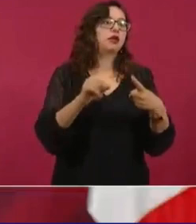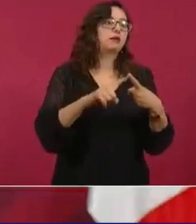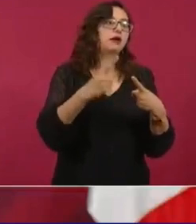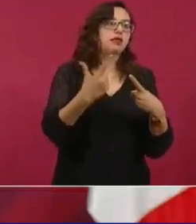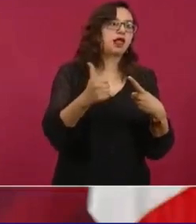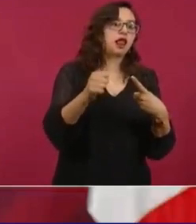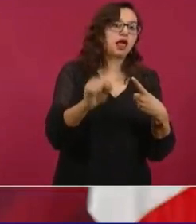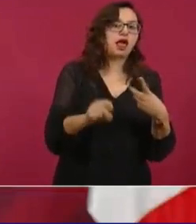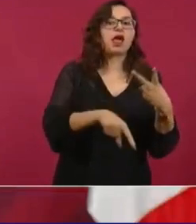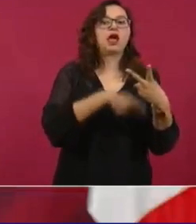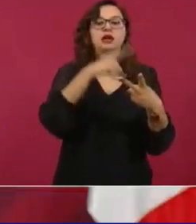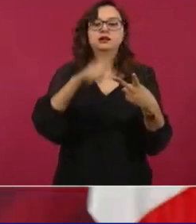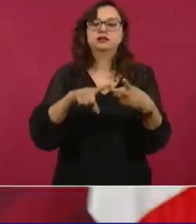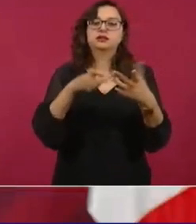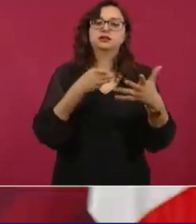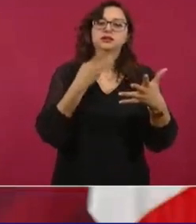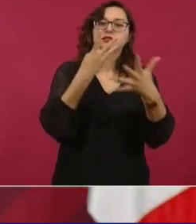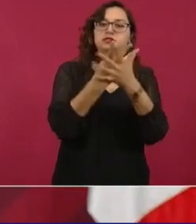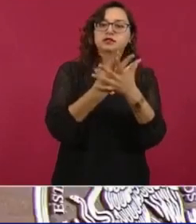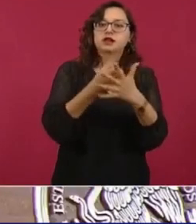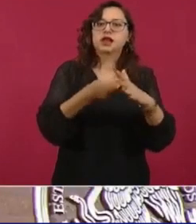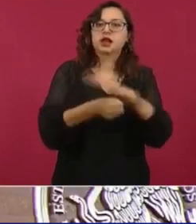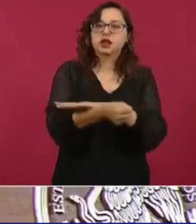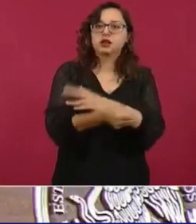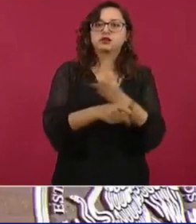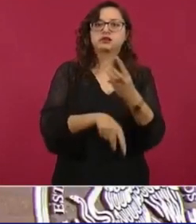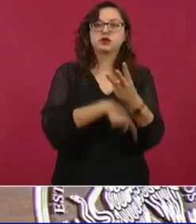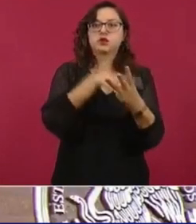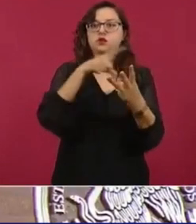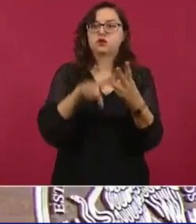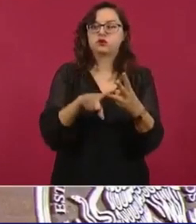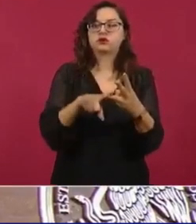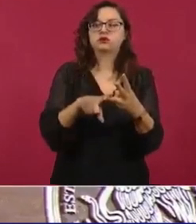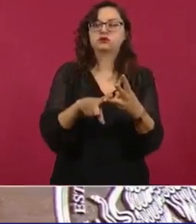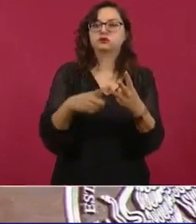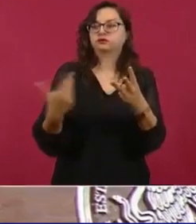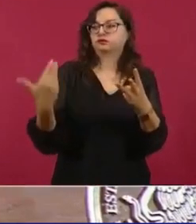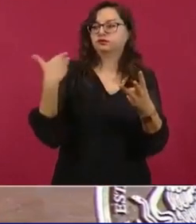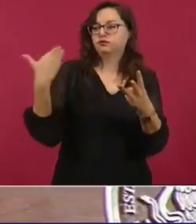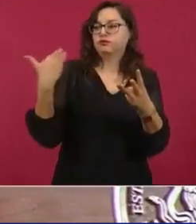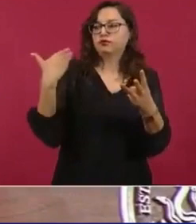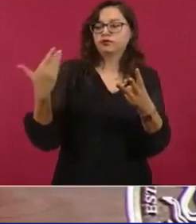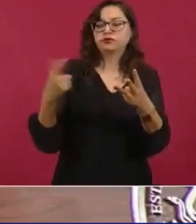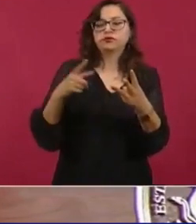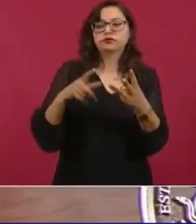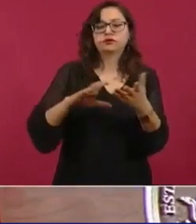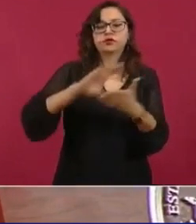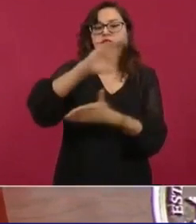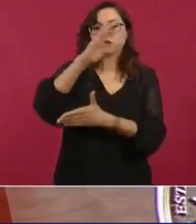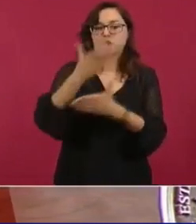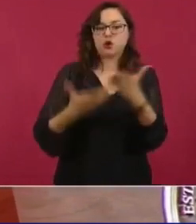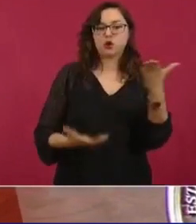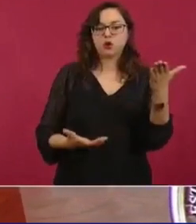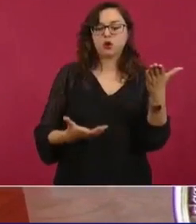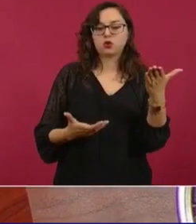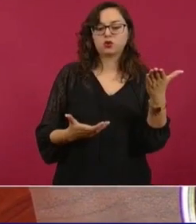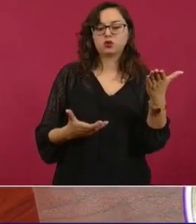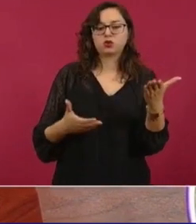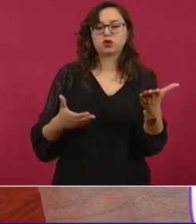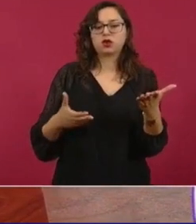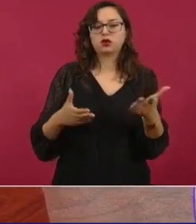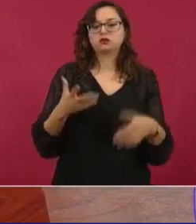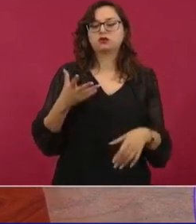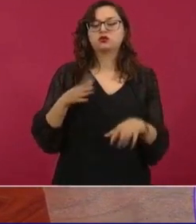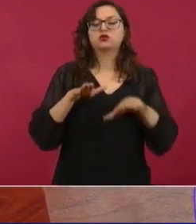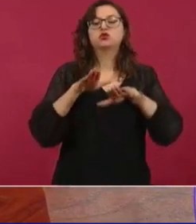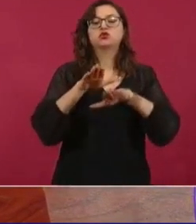así se hizo con los reclusorios. Nosotros lo acabamos de hacer ahora con unos contratos que dejaron firmados de